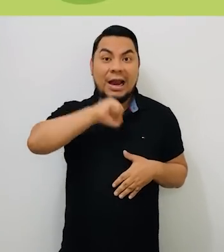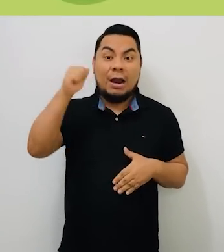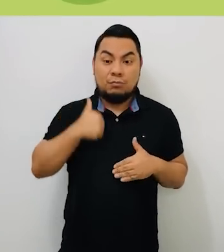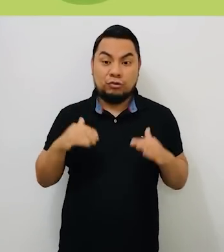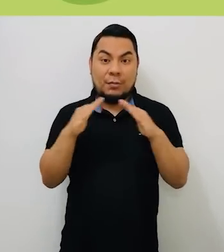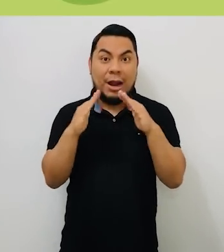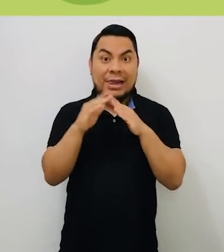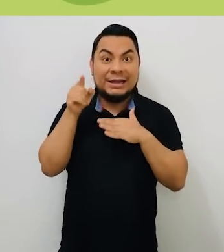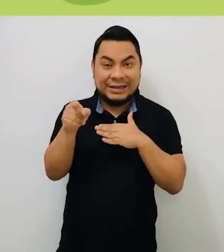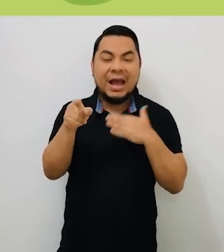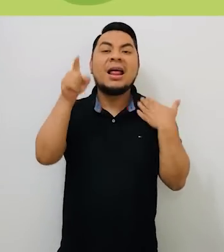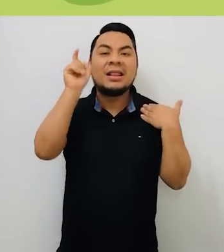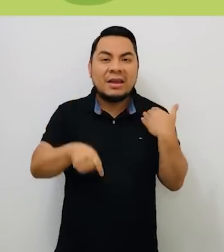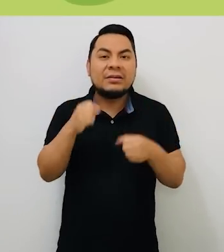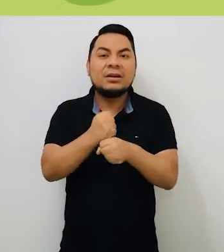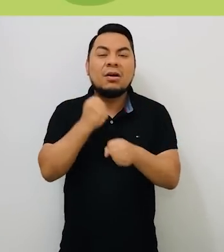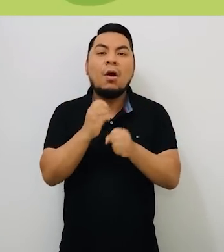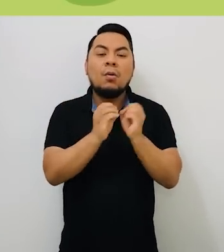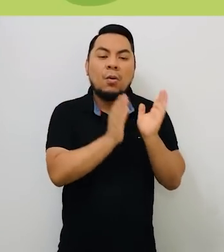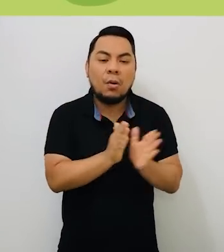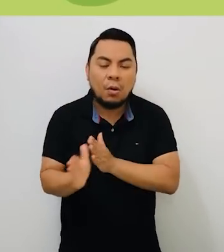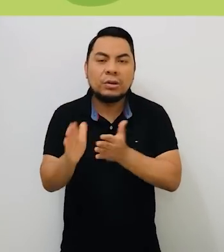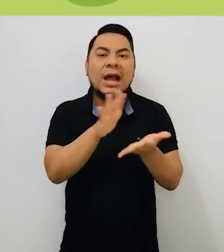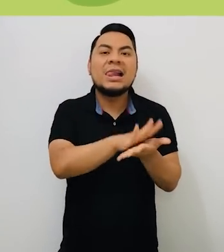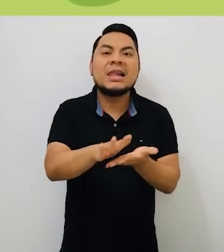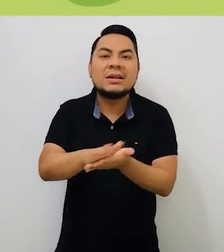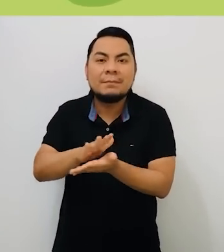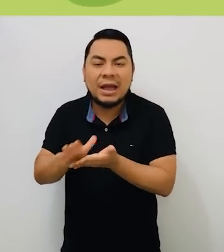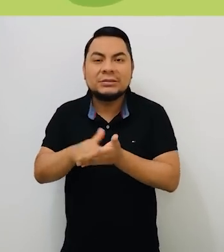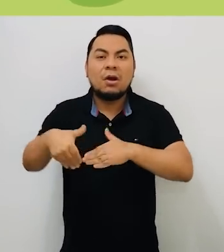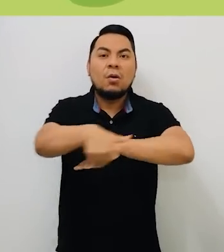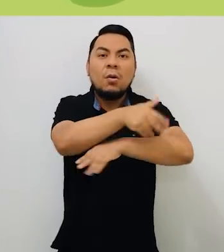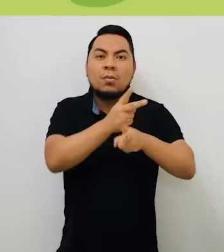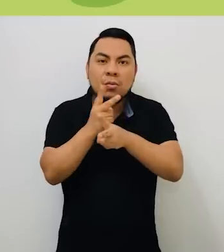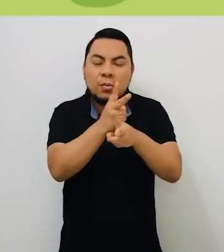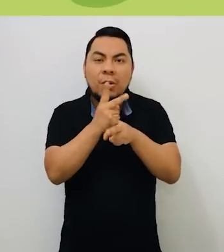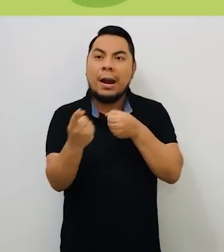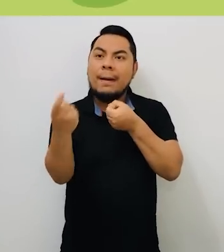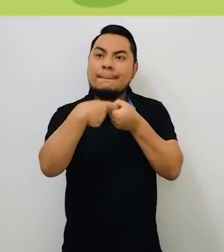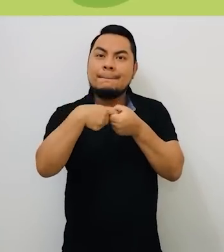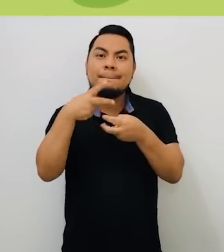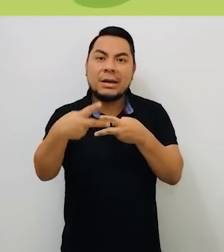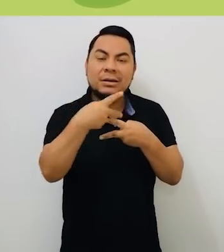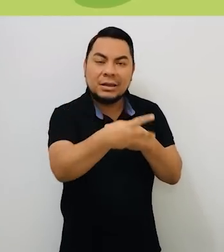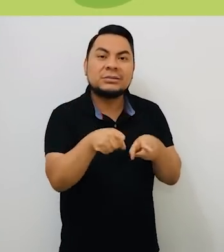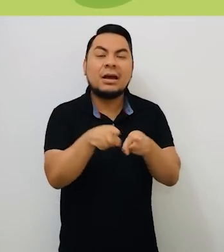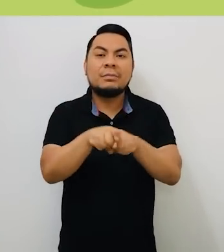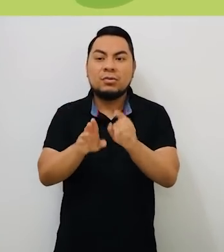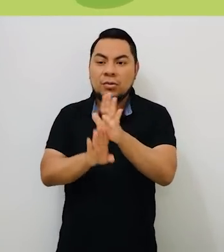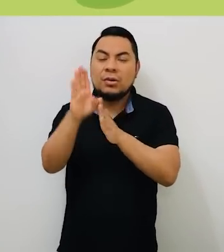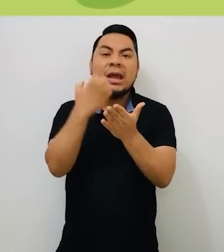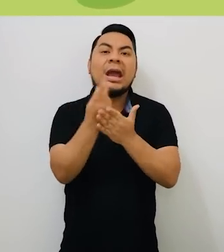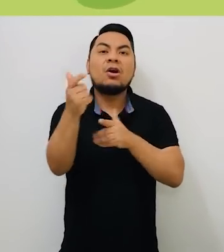quienes ganen las elecciones municipales deberán trabajar por el orden, la limpieza, la seguridad, la participación